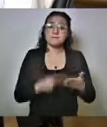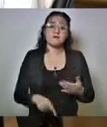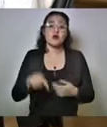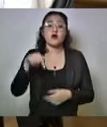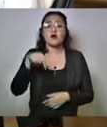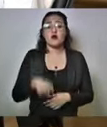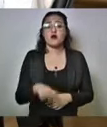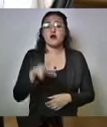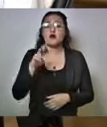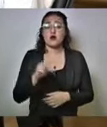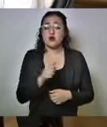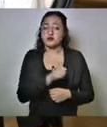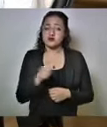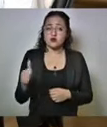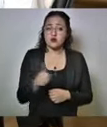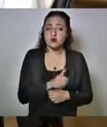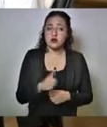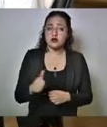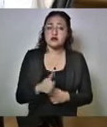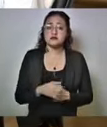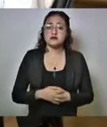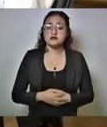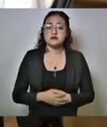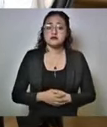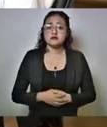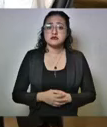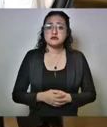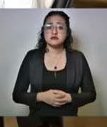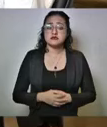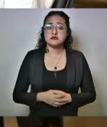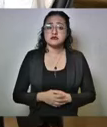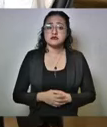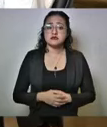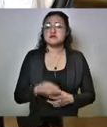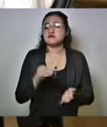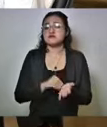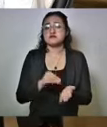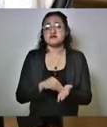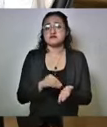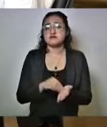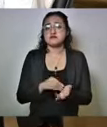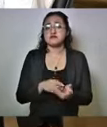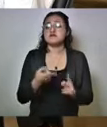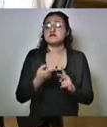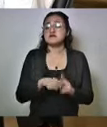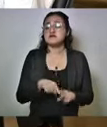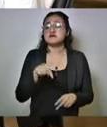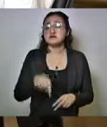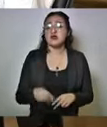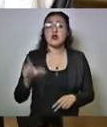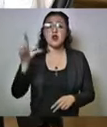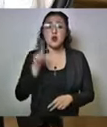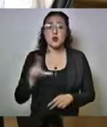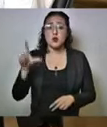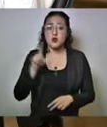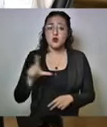no circula, estará en vigencia a partir del lunes